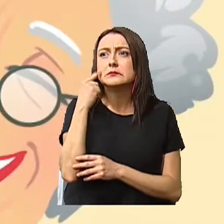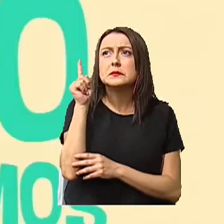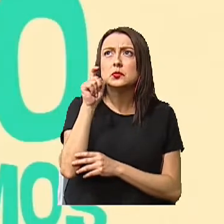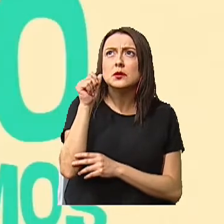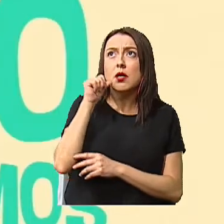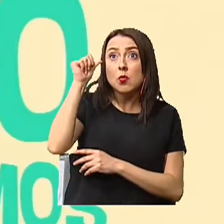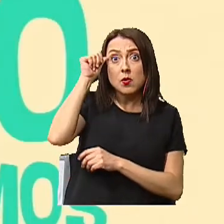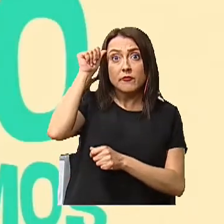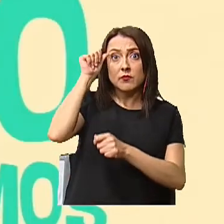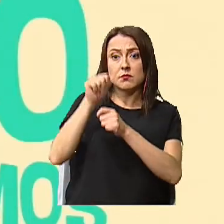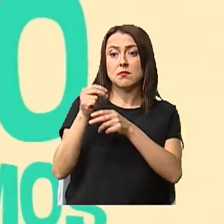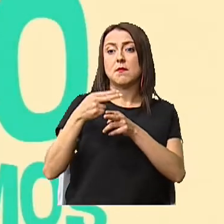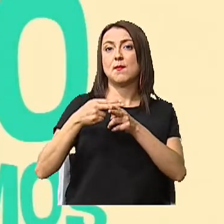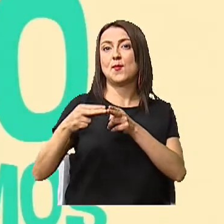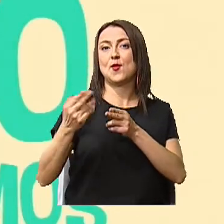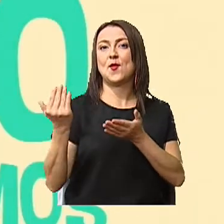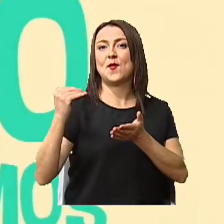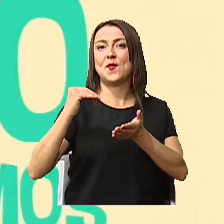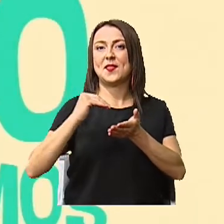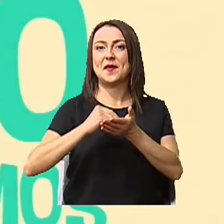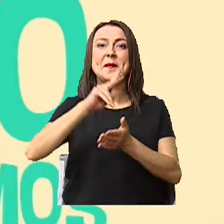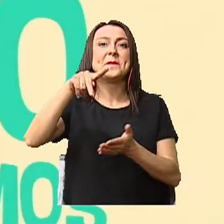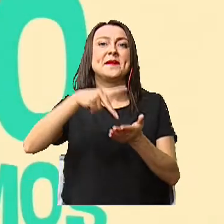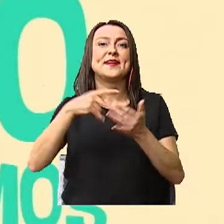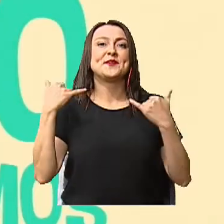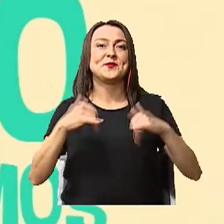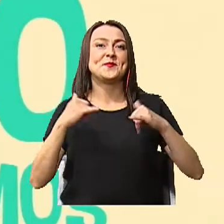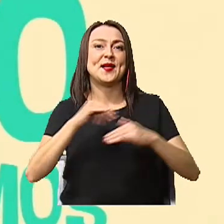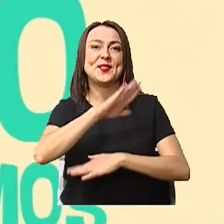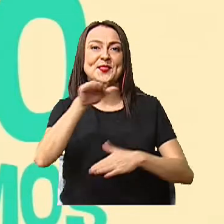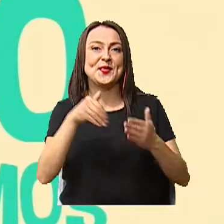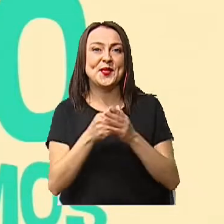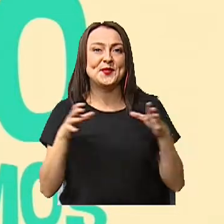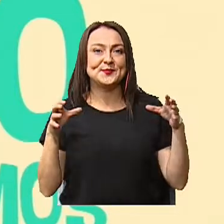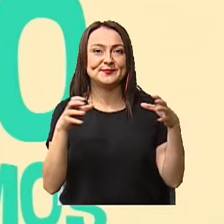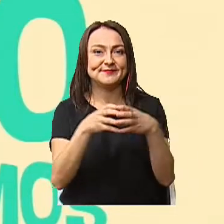Y recuerda que pronto estaremos de vuelta en el parque jugando todos juntos.